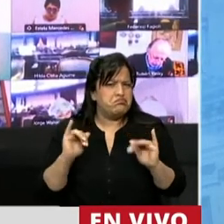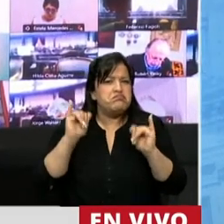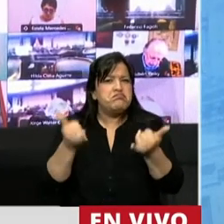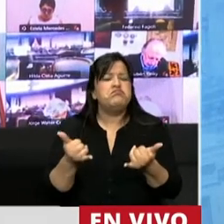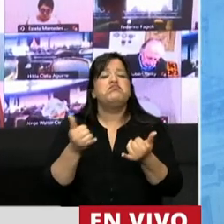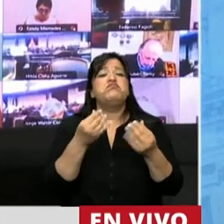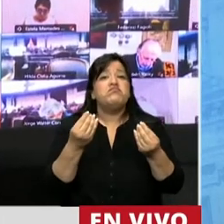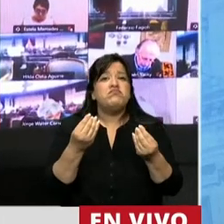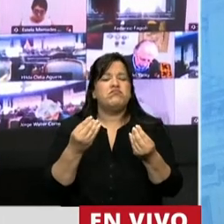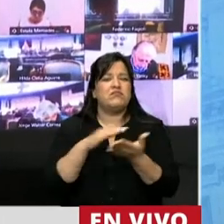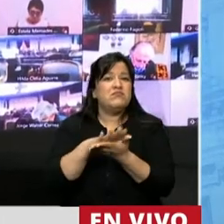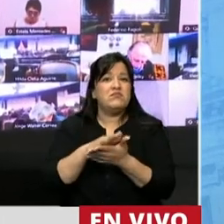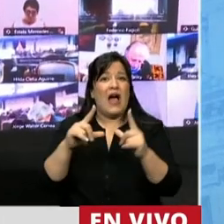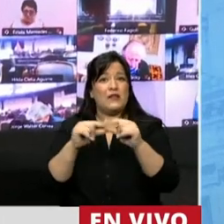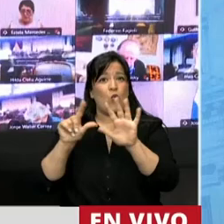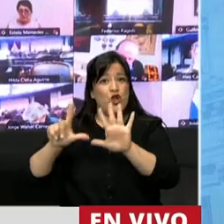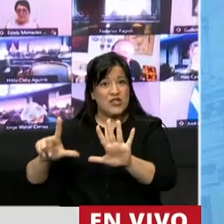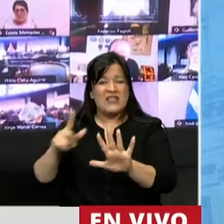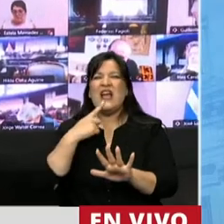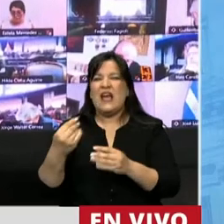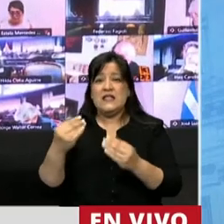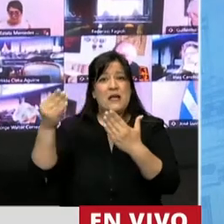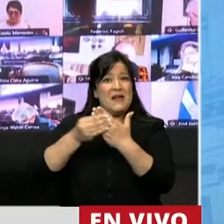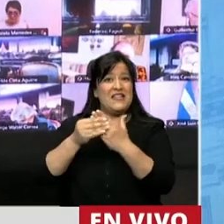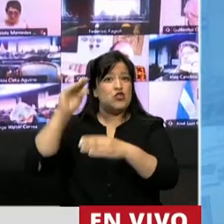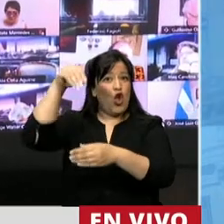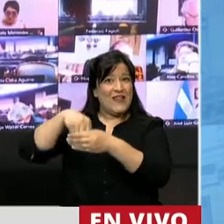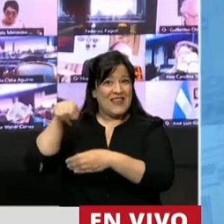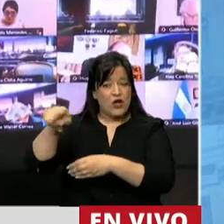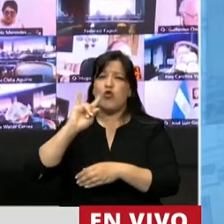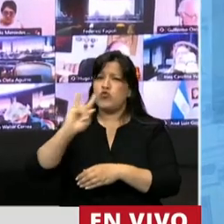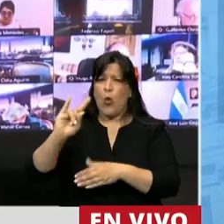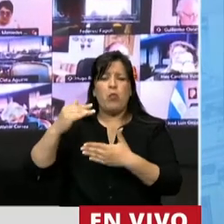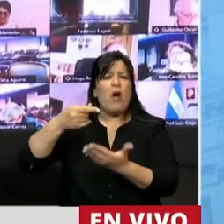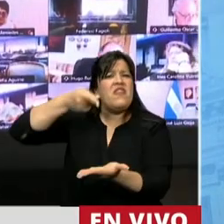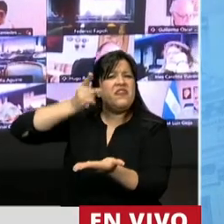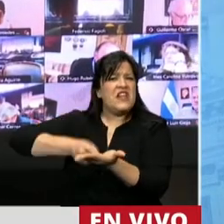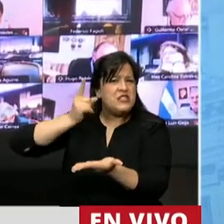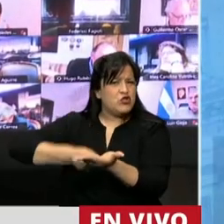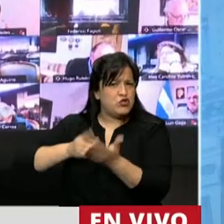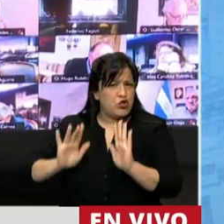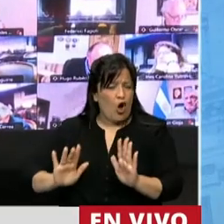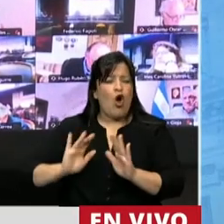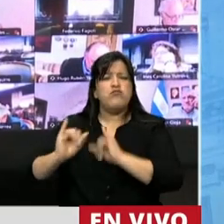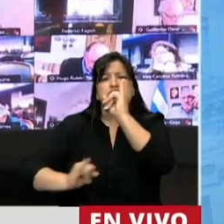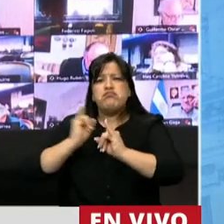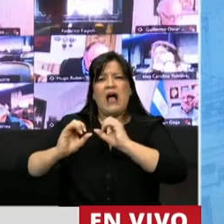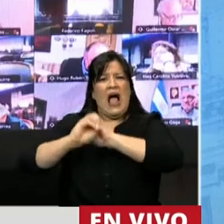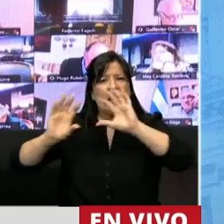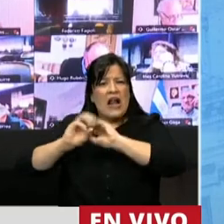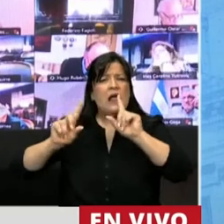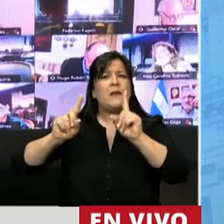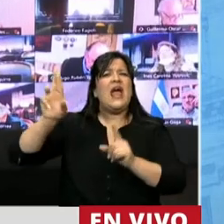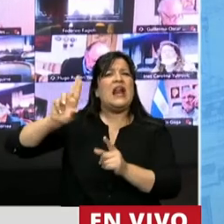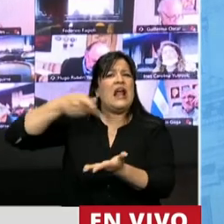artículo 7 que faculta al Ministro del Interior a dictar las medidas aclaratorias y